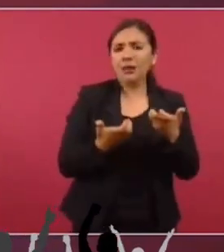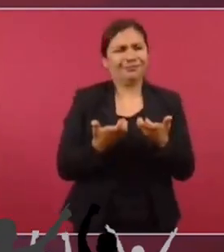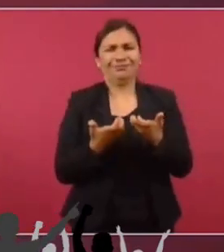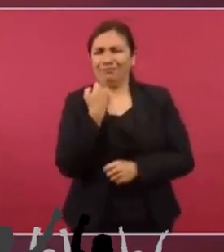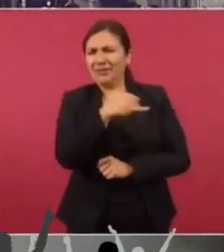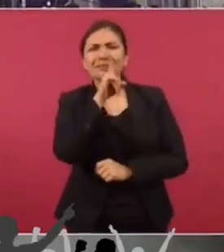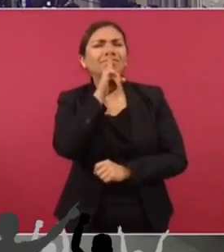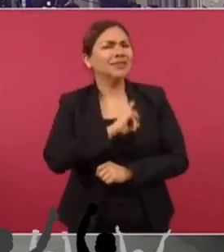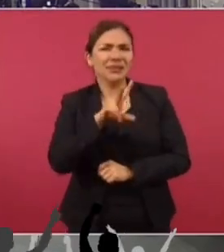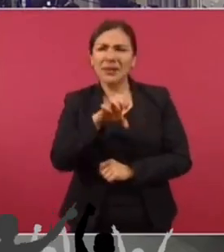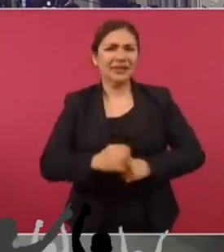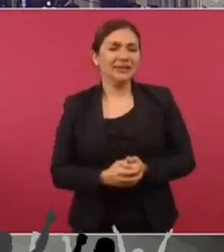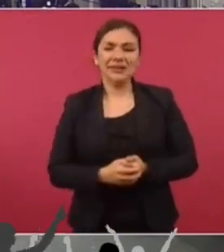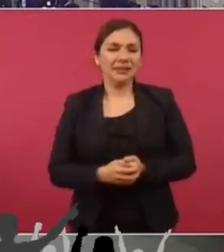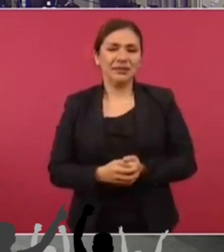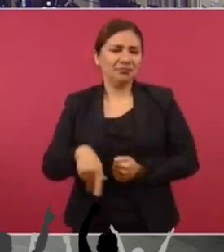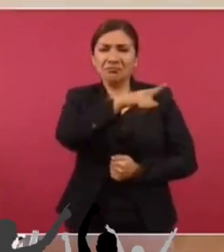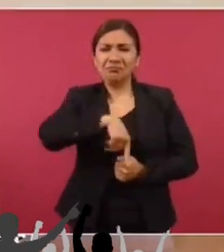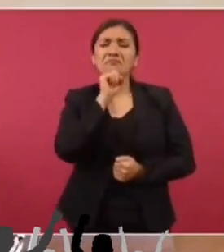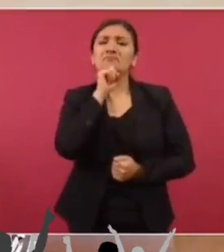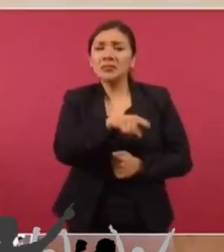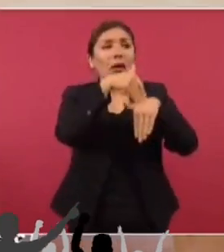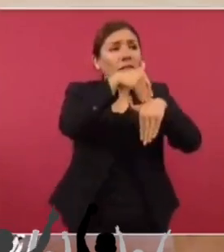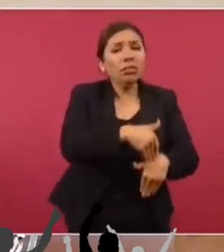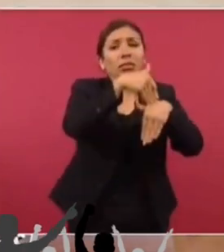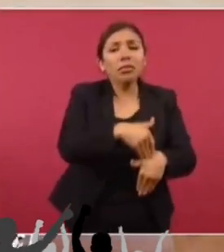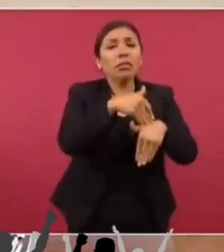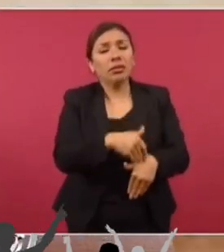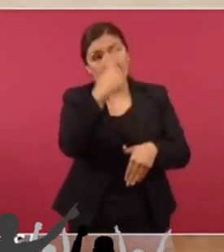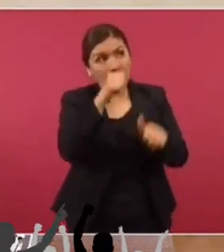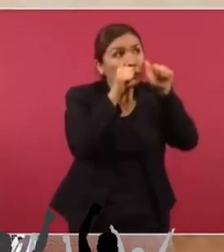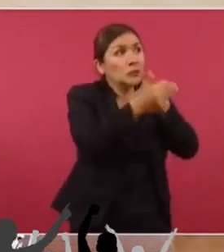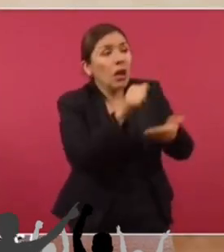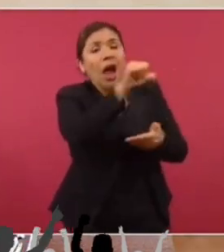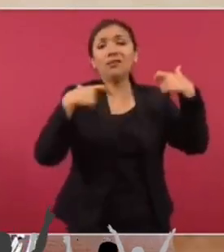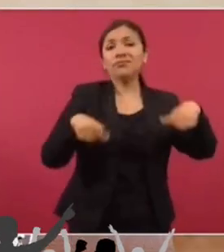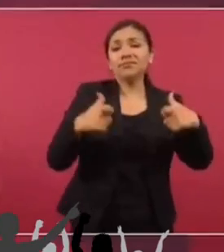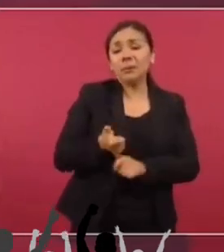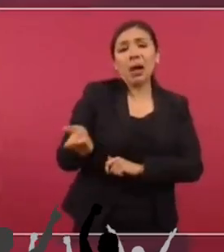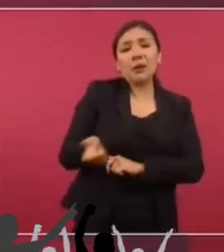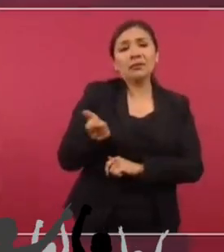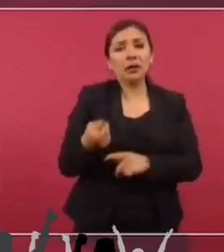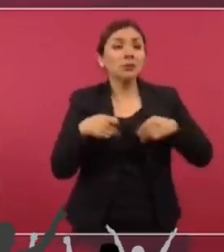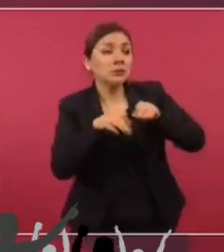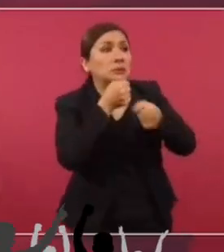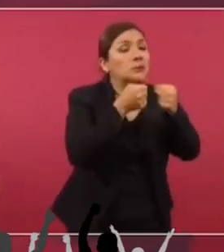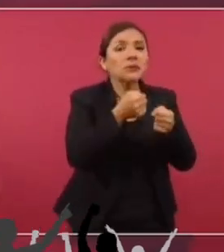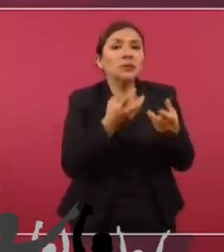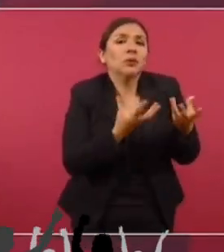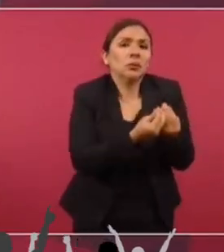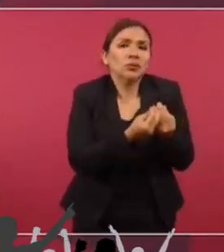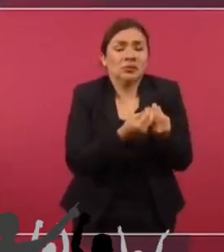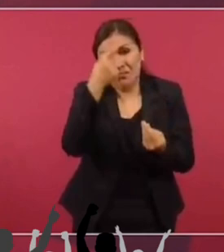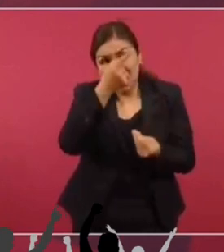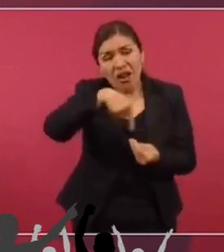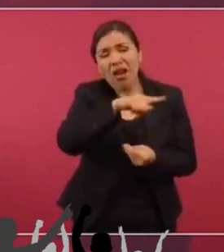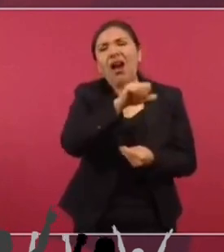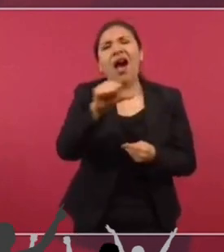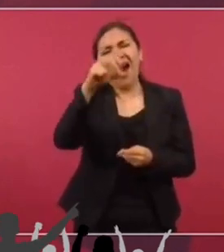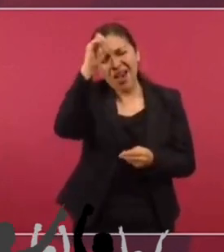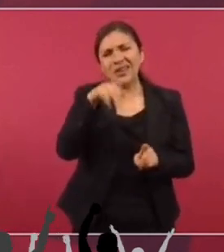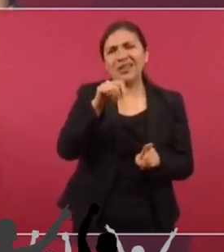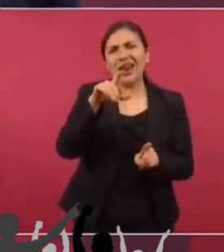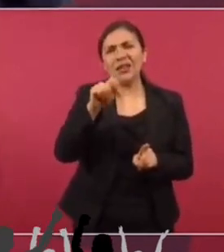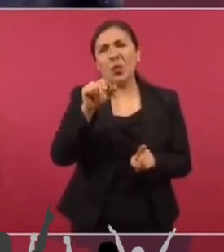Nada de eso. Están completamente al servicio de la oligarquía. Y los intelectuales orgánicos.